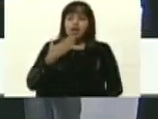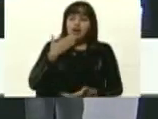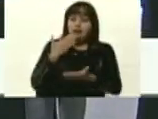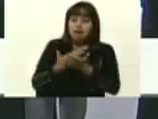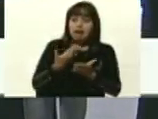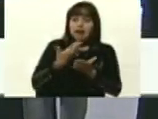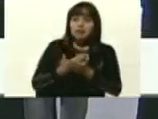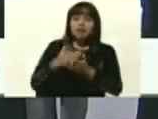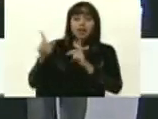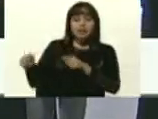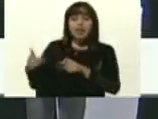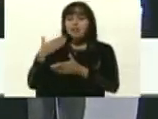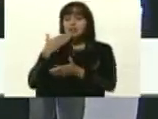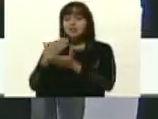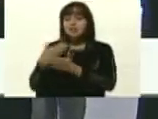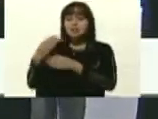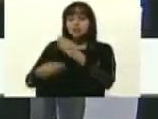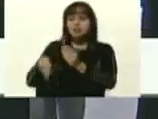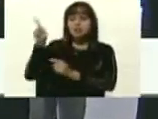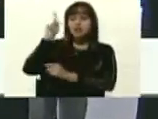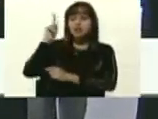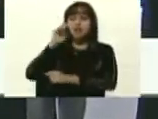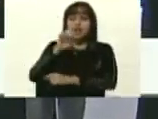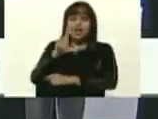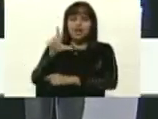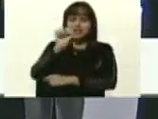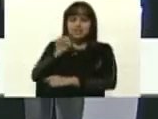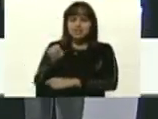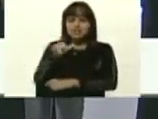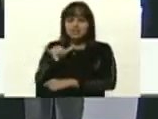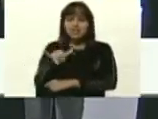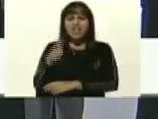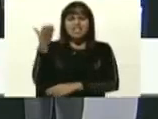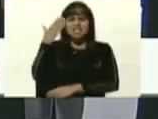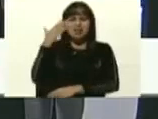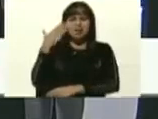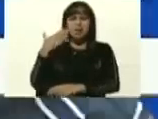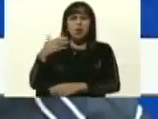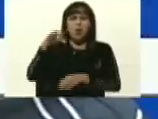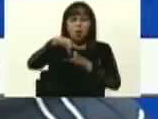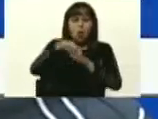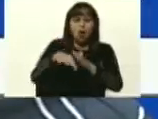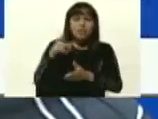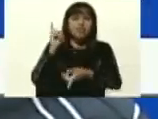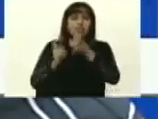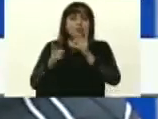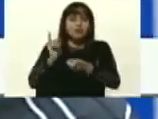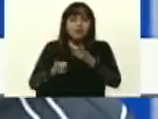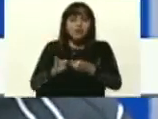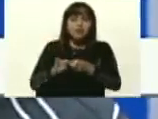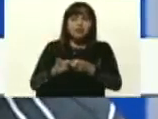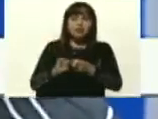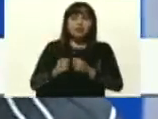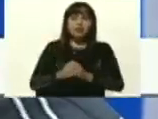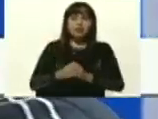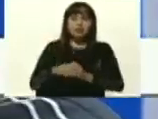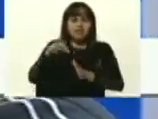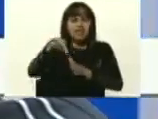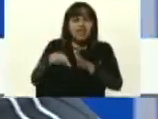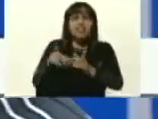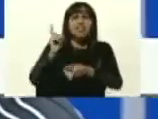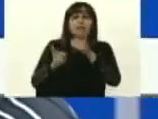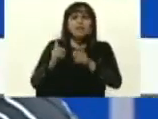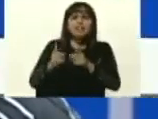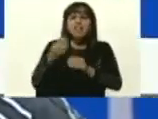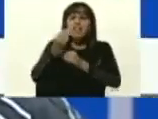agradecimientos que hizo la profesora Elsie. Bueno, en principio sabemos que la agricultura depende, y nuestro sector agroproductor depende de